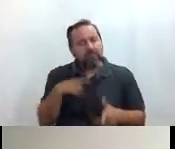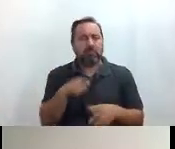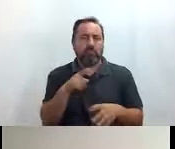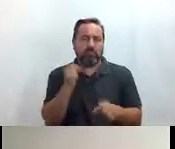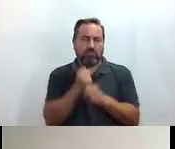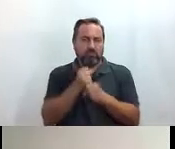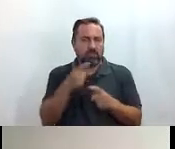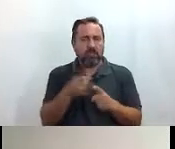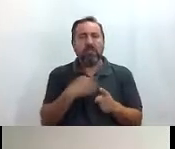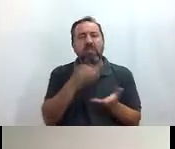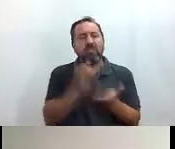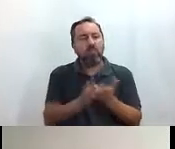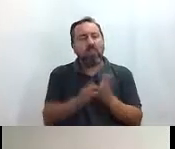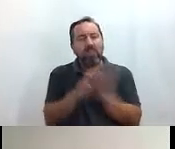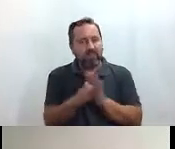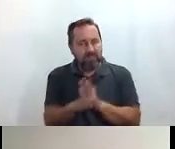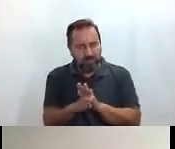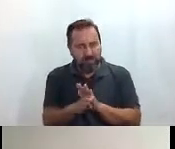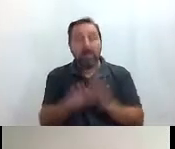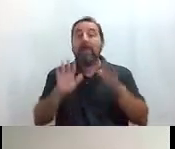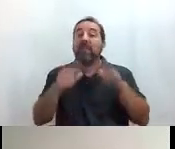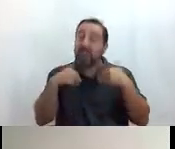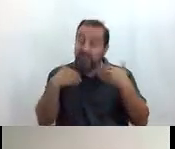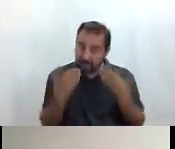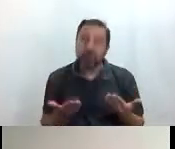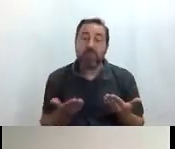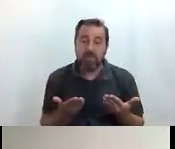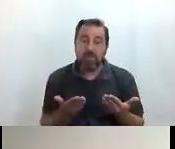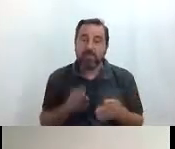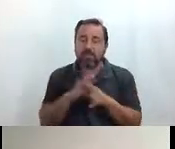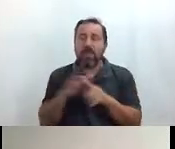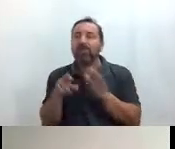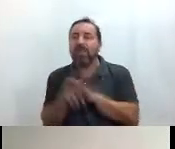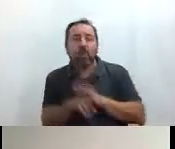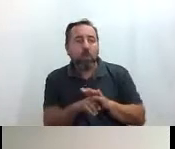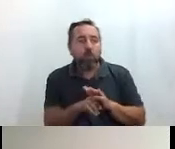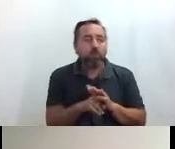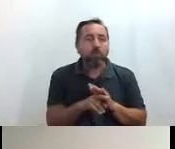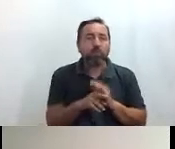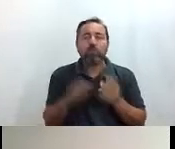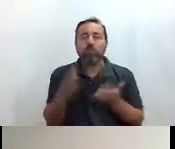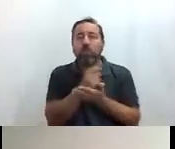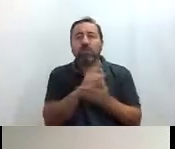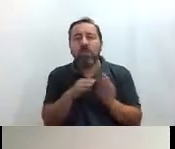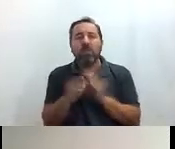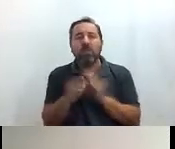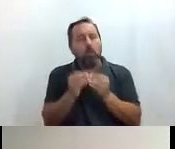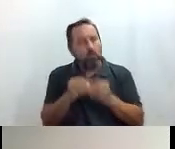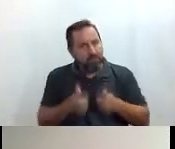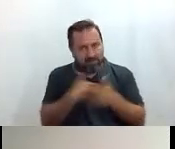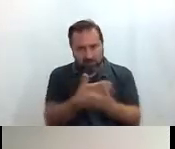que la ciudad sea más accesible, pero también todos los recursos accesibles sean más utilizados por todos.